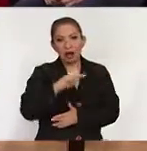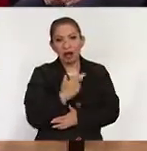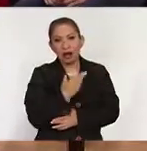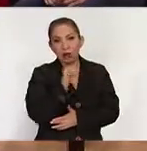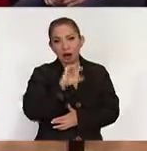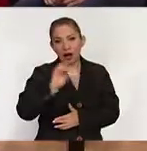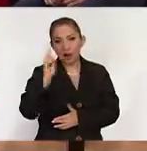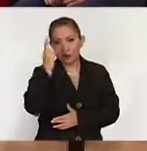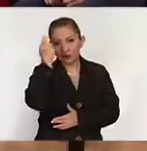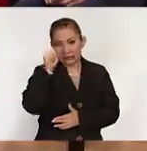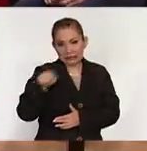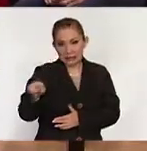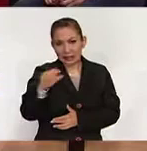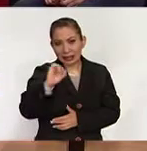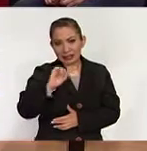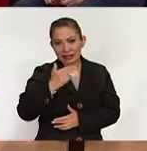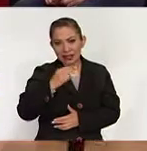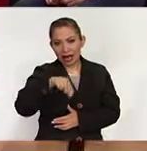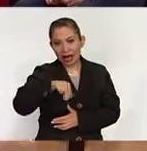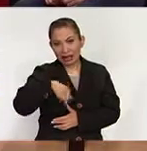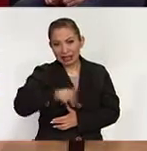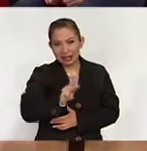vamos con Shanik.